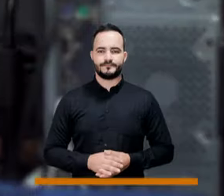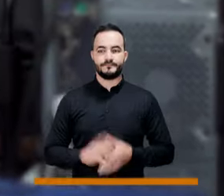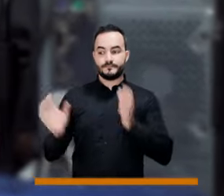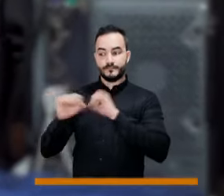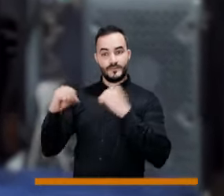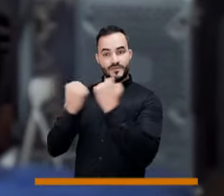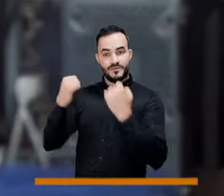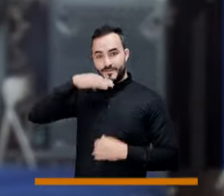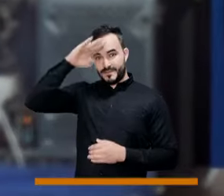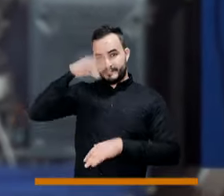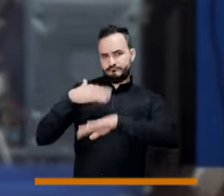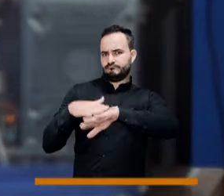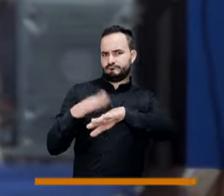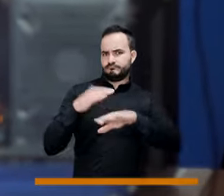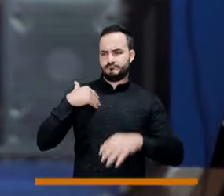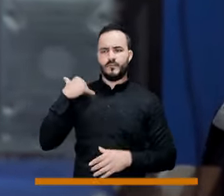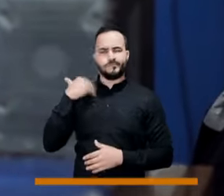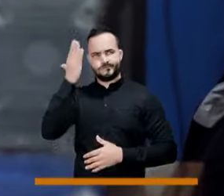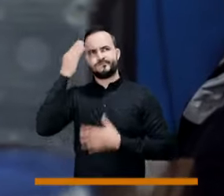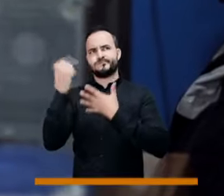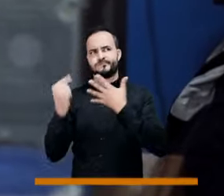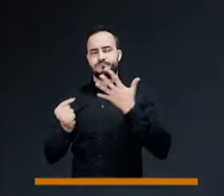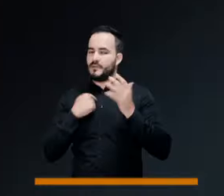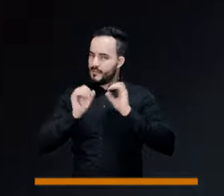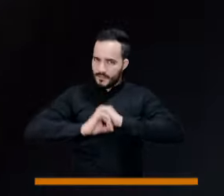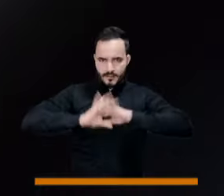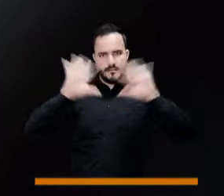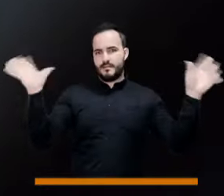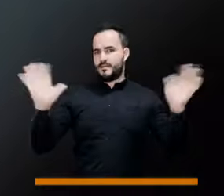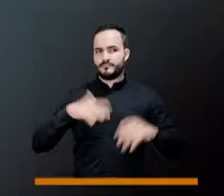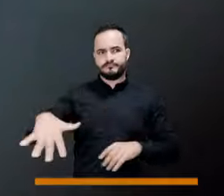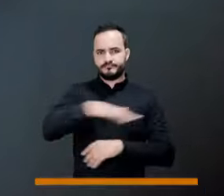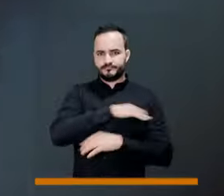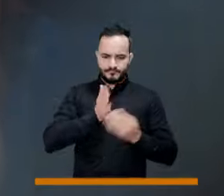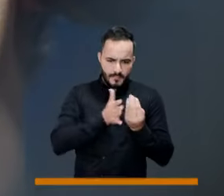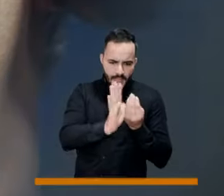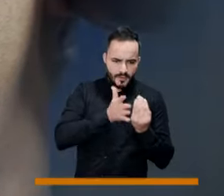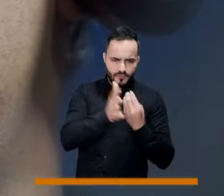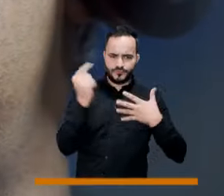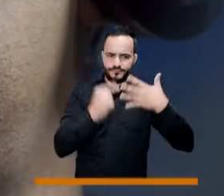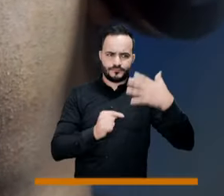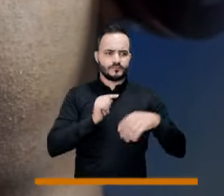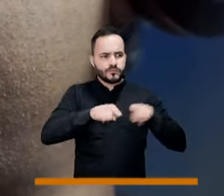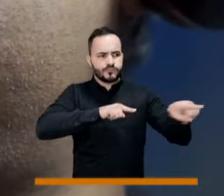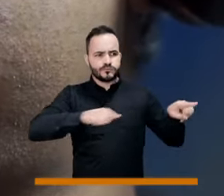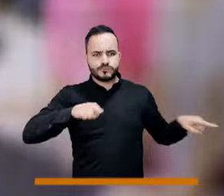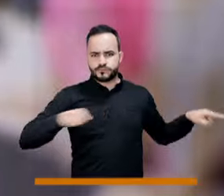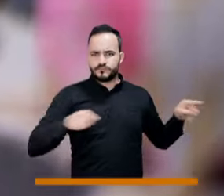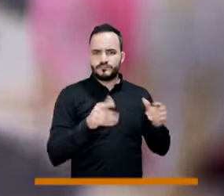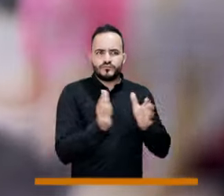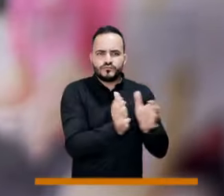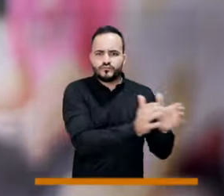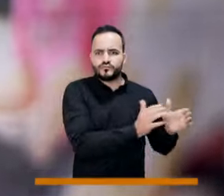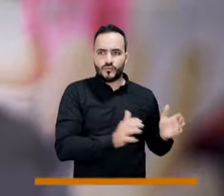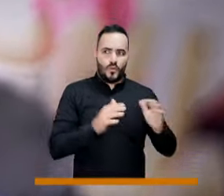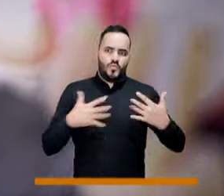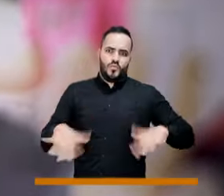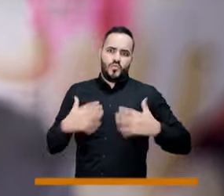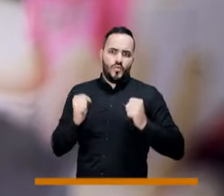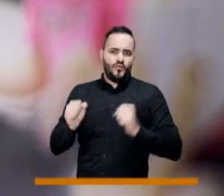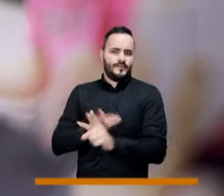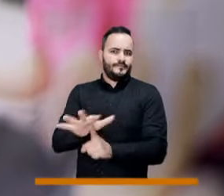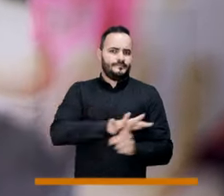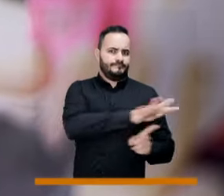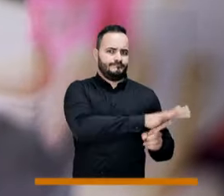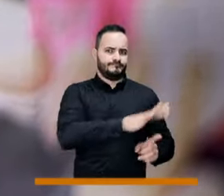El Consejo de Medellín tiene claro el impacto de los medios de comunicación alternativos de la ciudad por su incidencia en la participación democrática